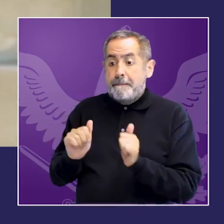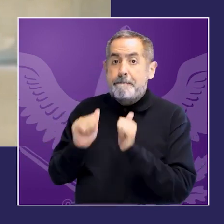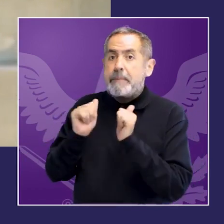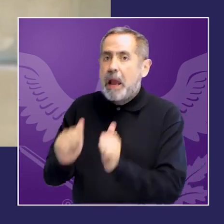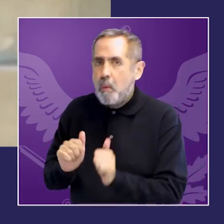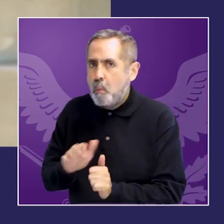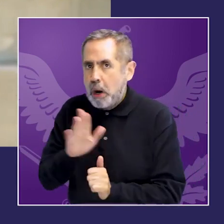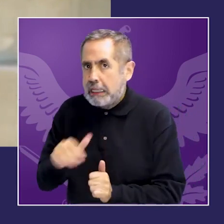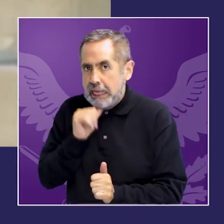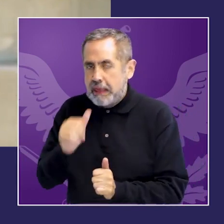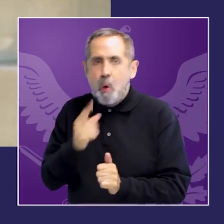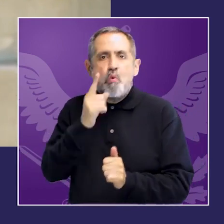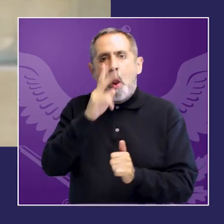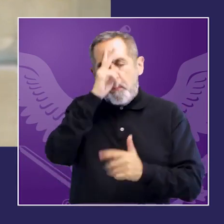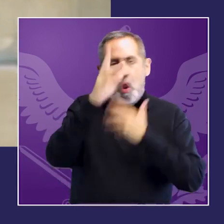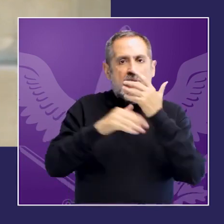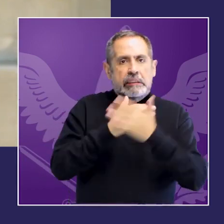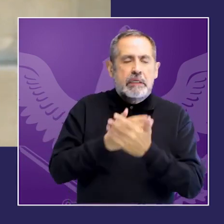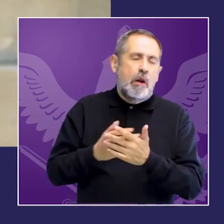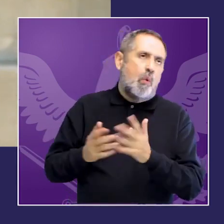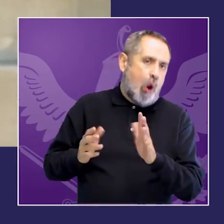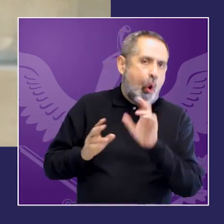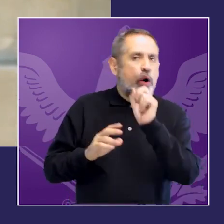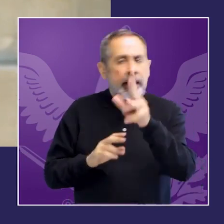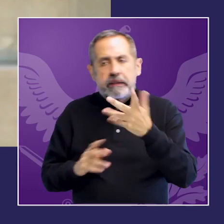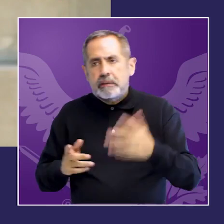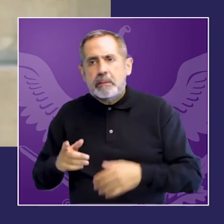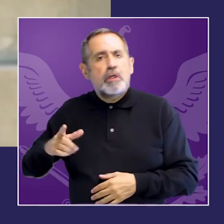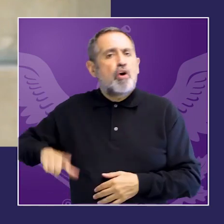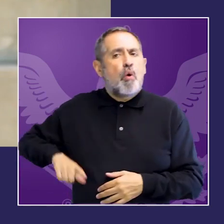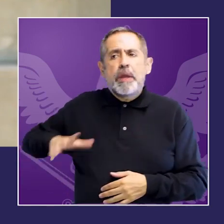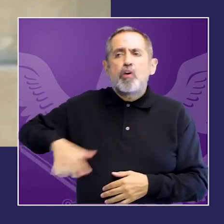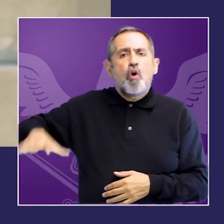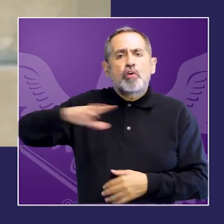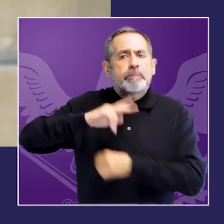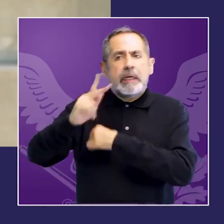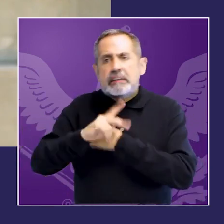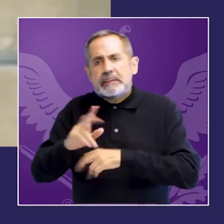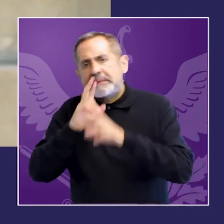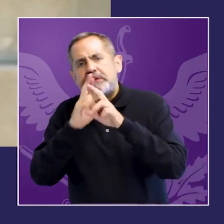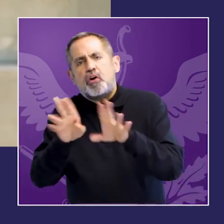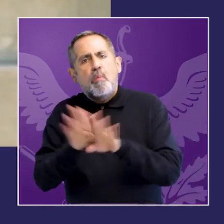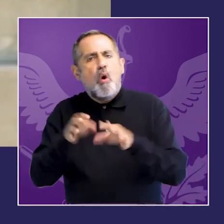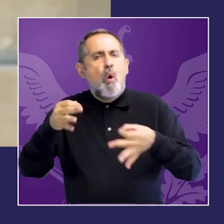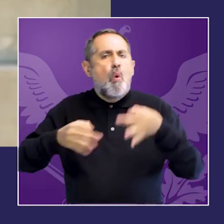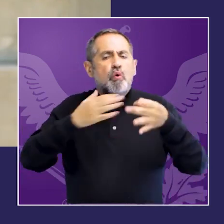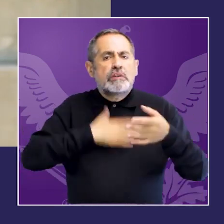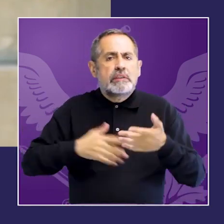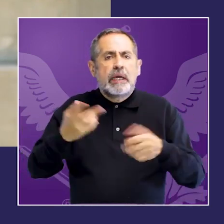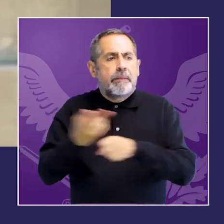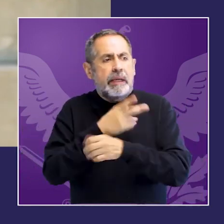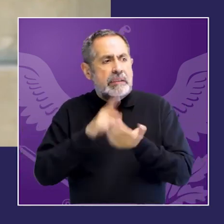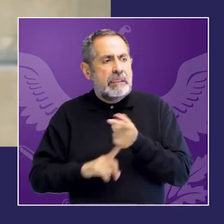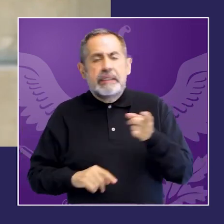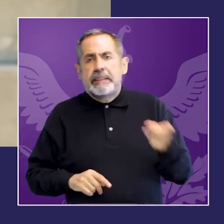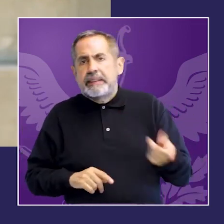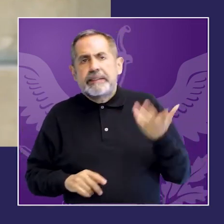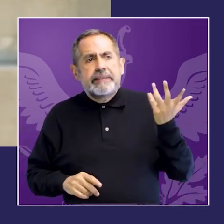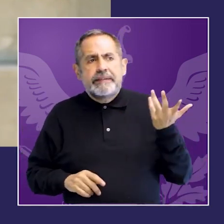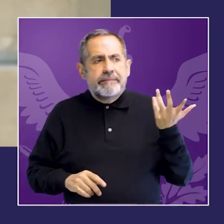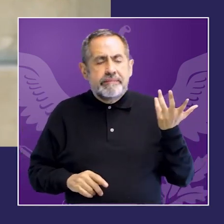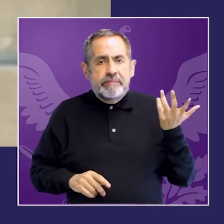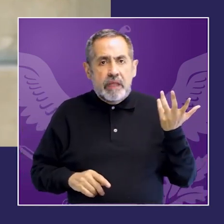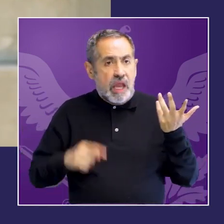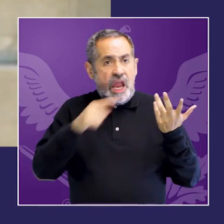¿cuál es la respuesta que da el Estado el sistema de justicia frente a situaciones frente a las primeras